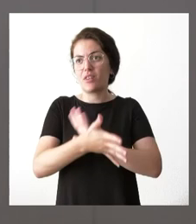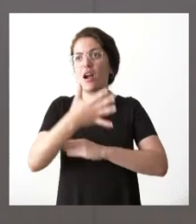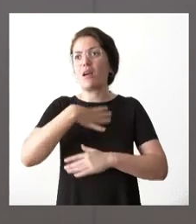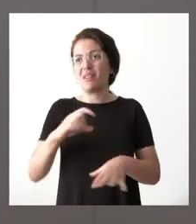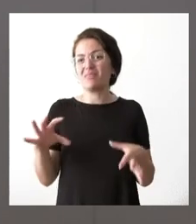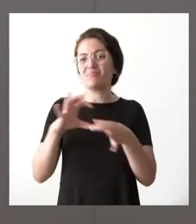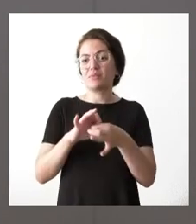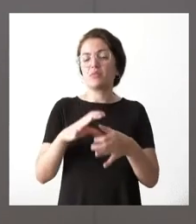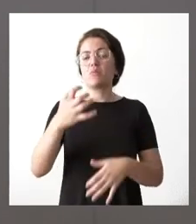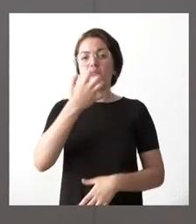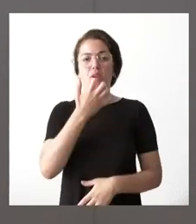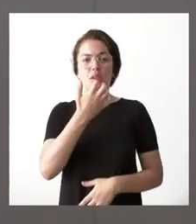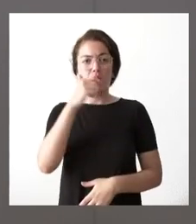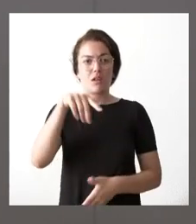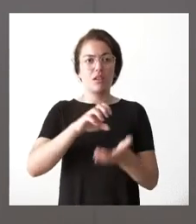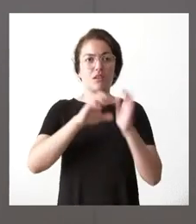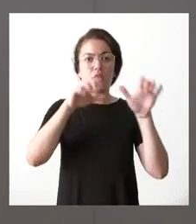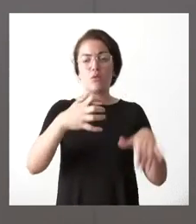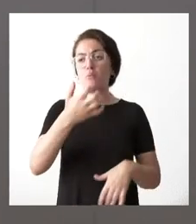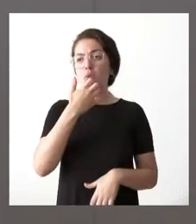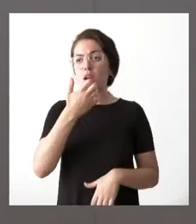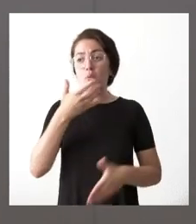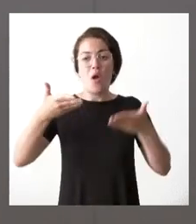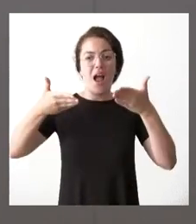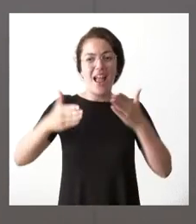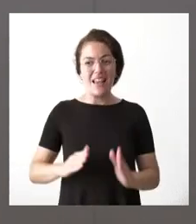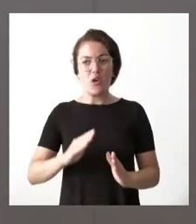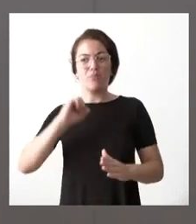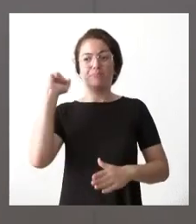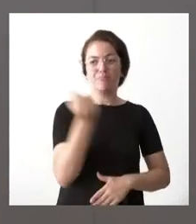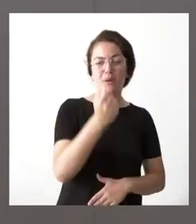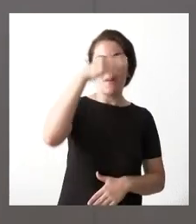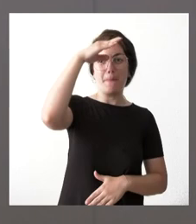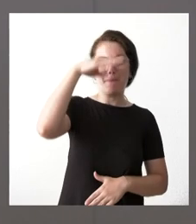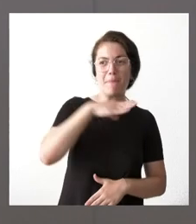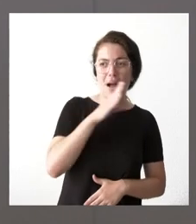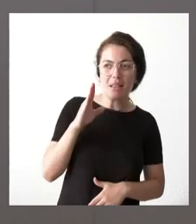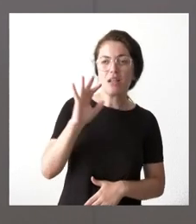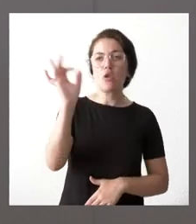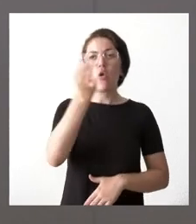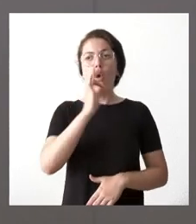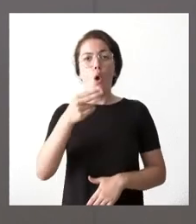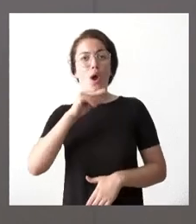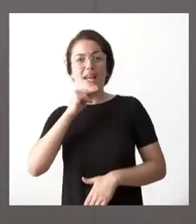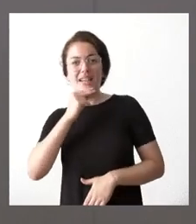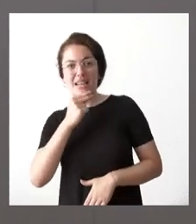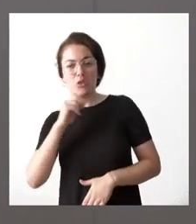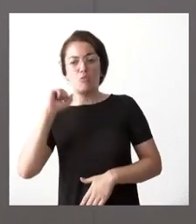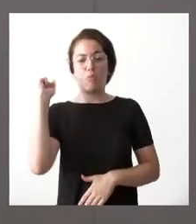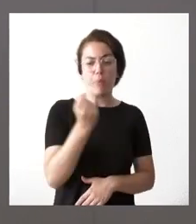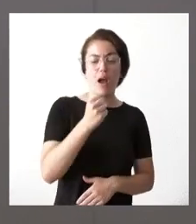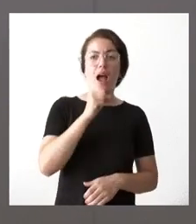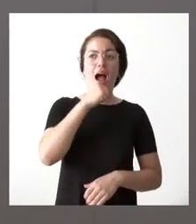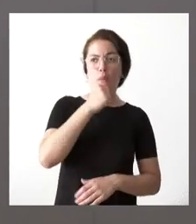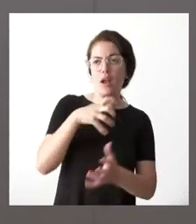de hijos sobre progenitores de violencia de nietos sobre abuelos y